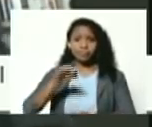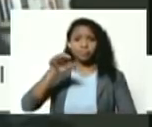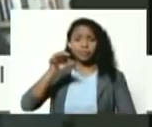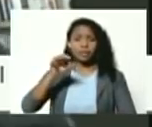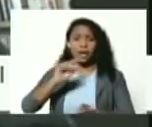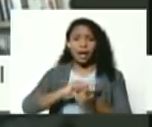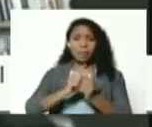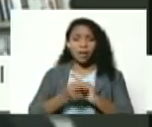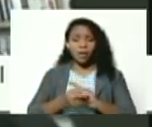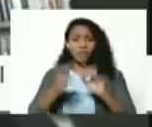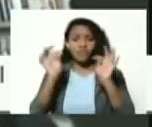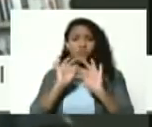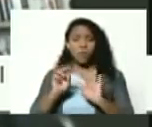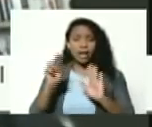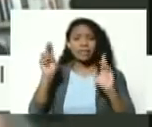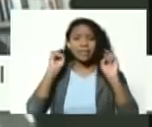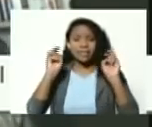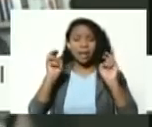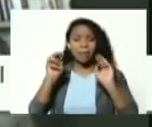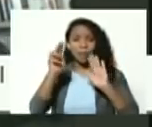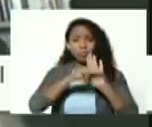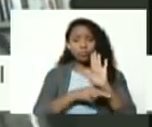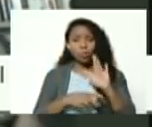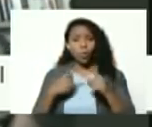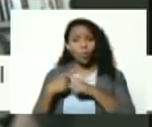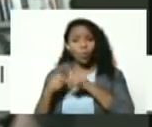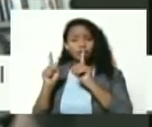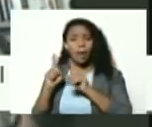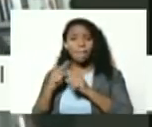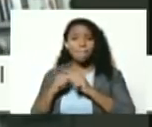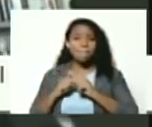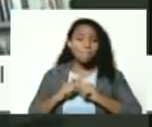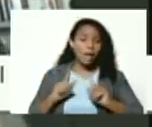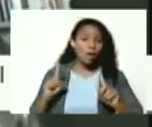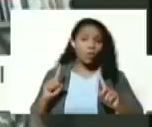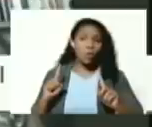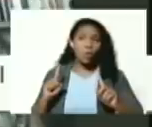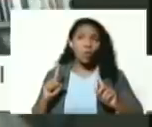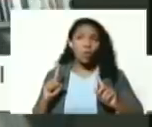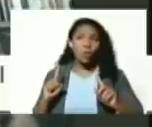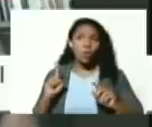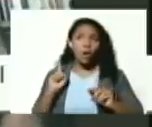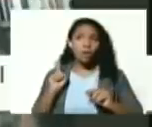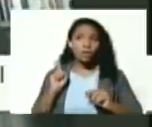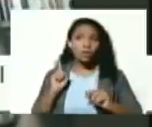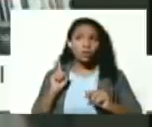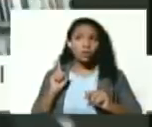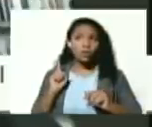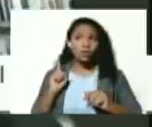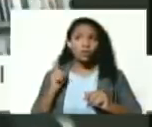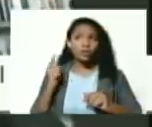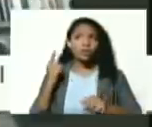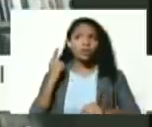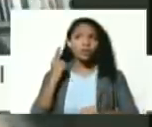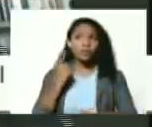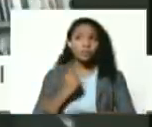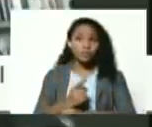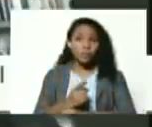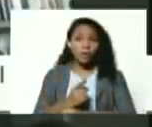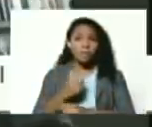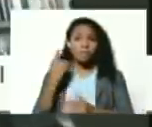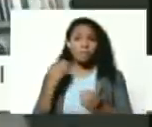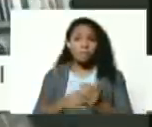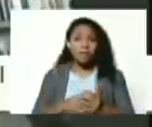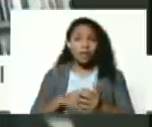unos términos han cambiado pero lo que es todavía mi validez es